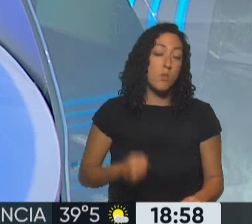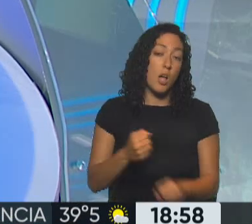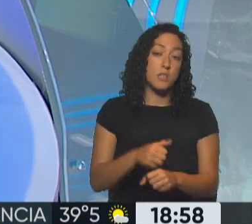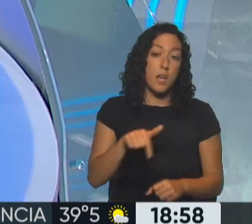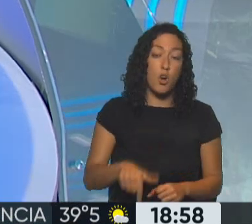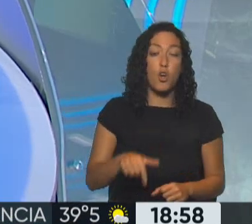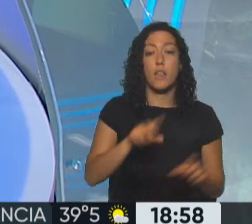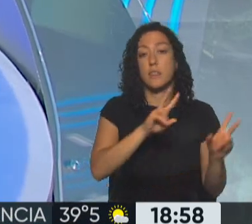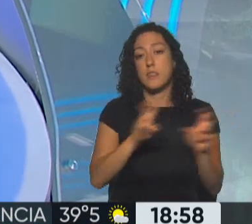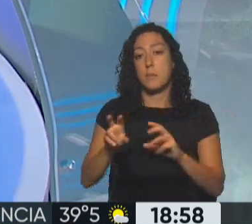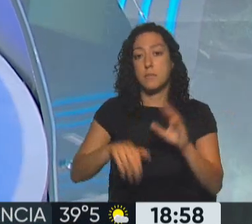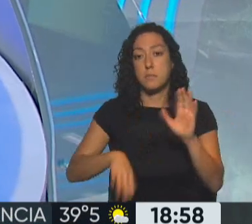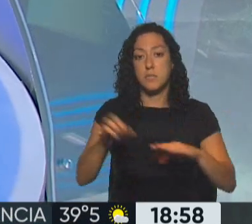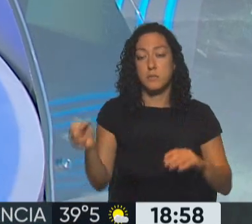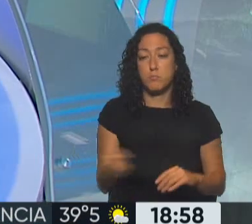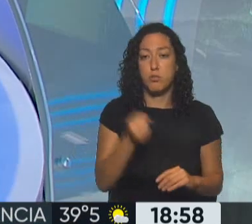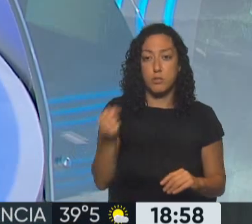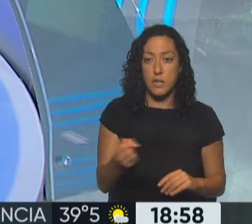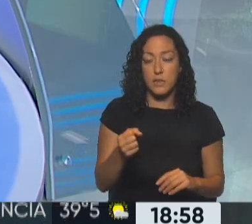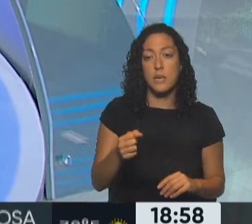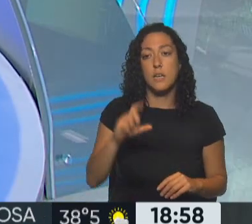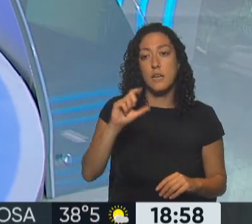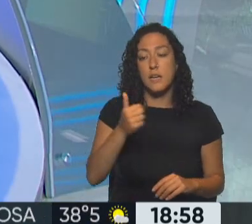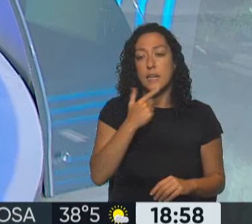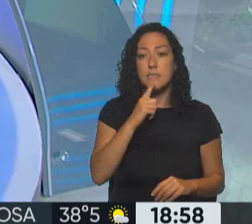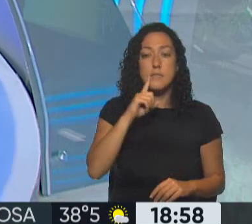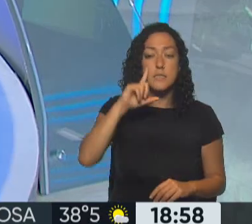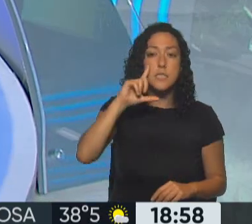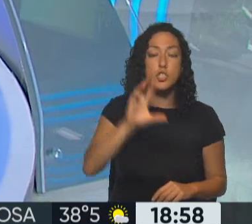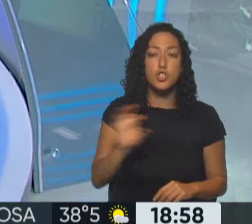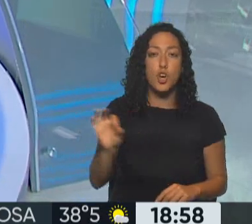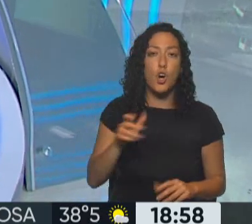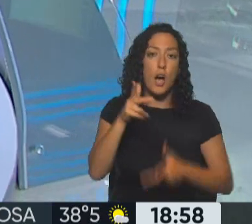los tópicos más relevantes que tocó Pedro Castillo en esa entrevista. Gracias, Leticia. Por favor. Leticia.